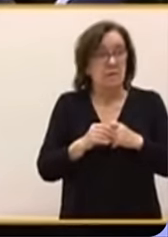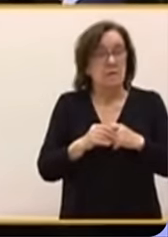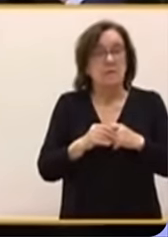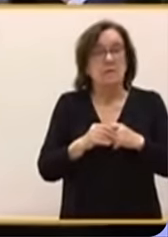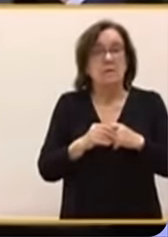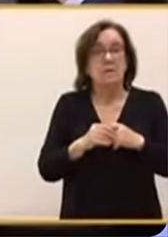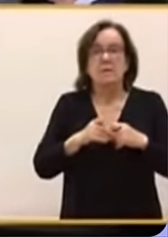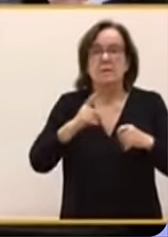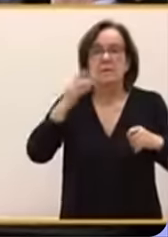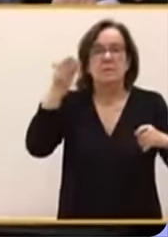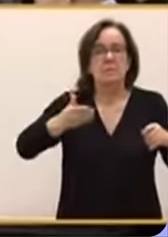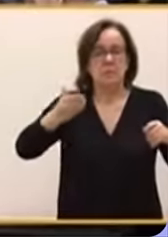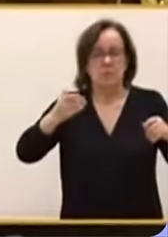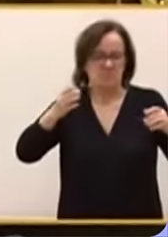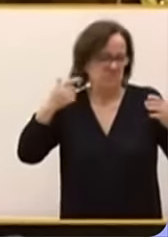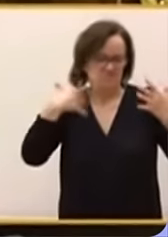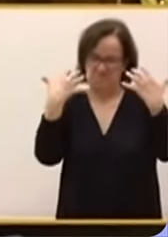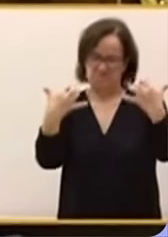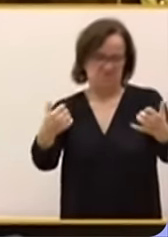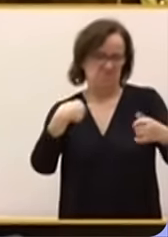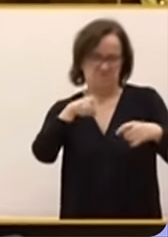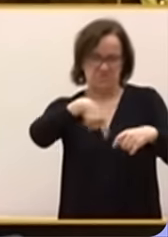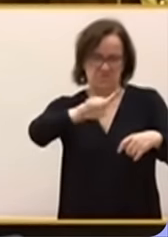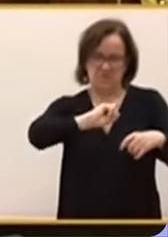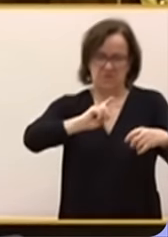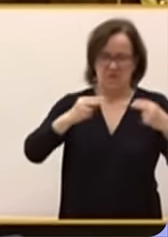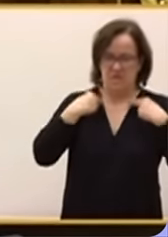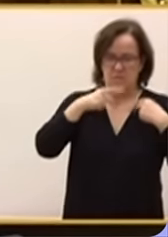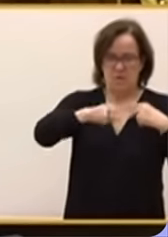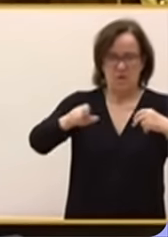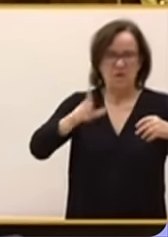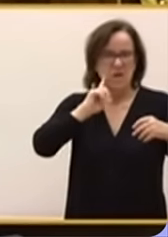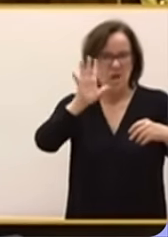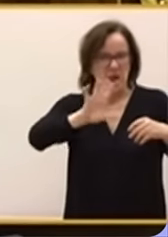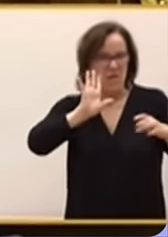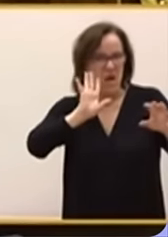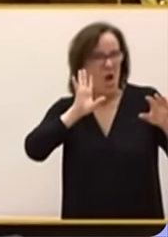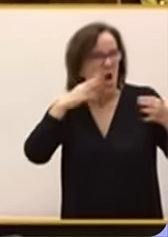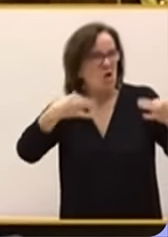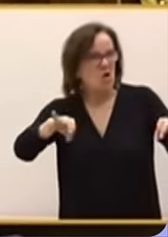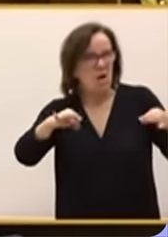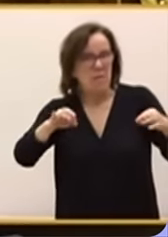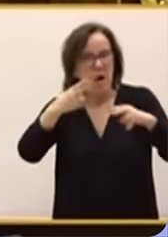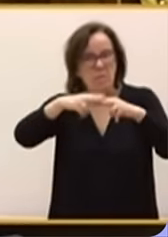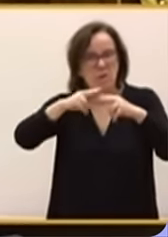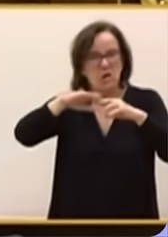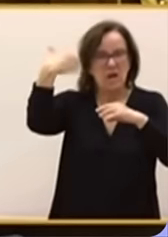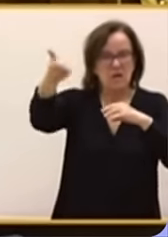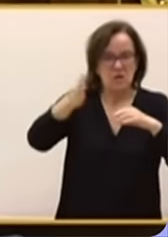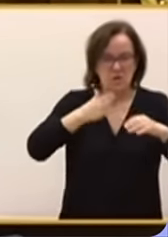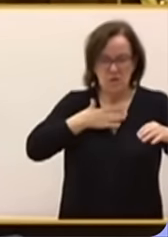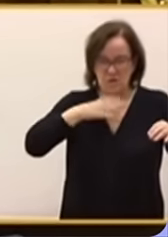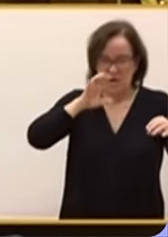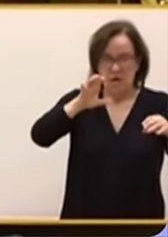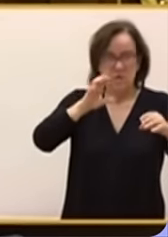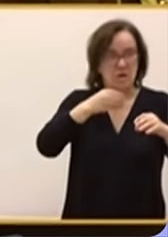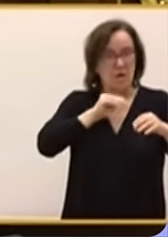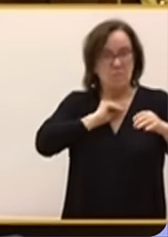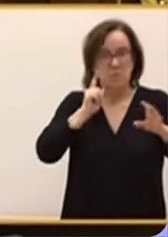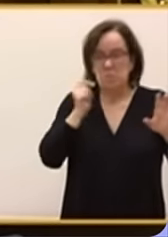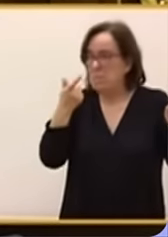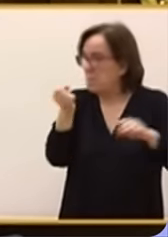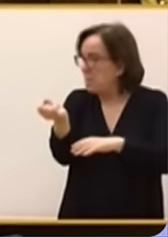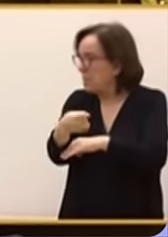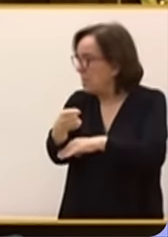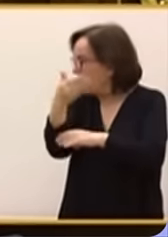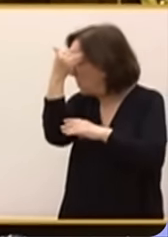Pero lo importante es dirigirme a la Cámara. Señoras y señores diputados, ¿a ustedes les parece normal que la política exterior de nuestra nación se decida a espaldas de